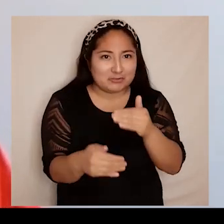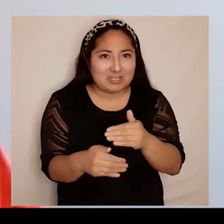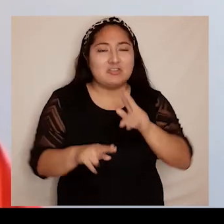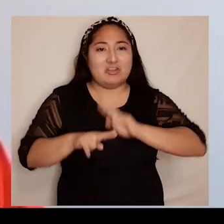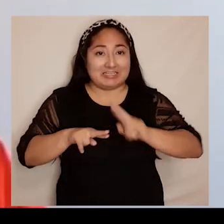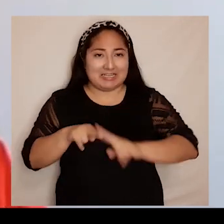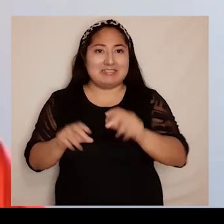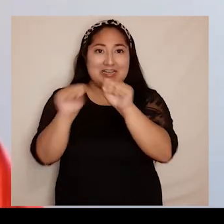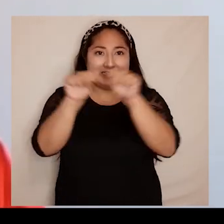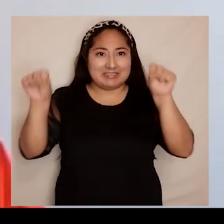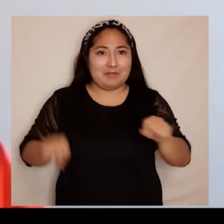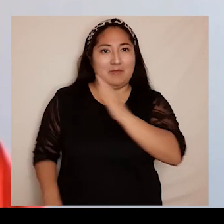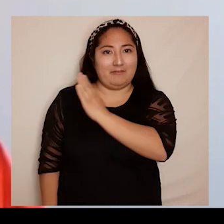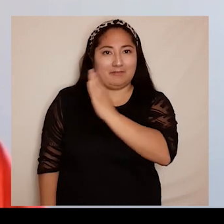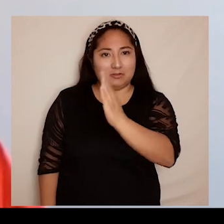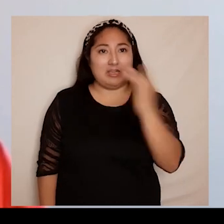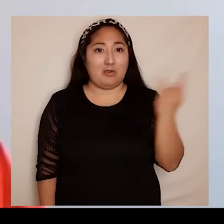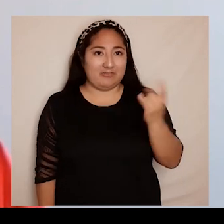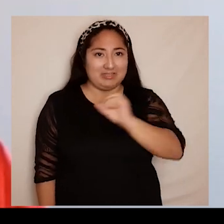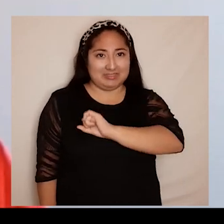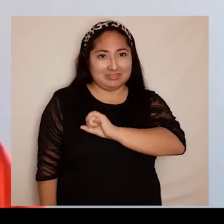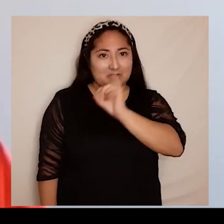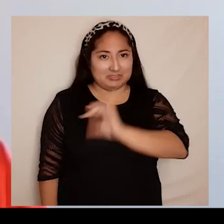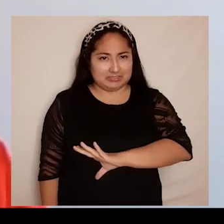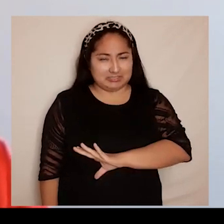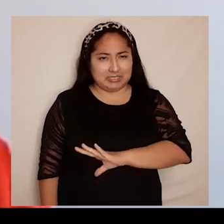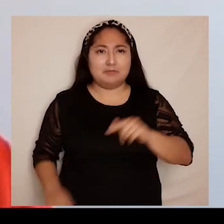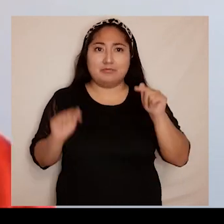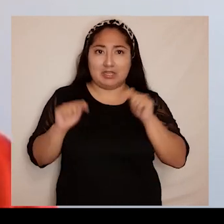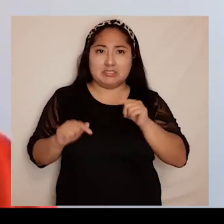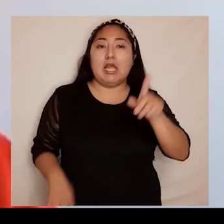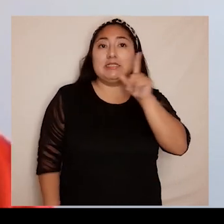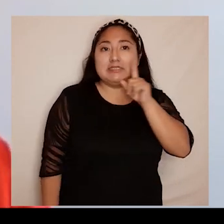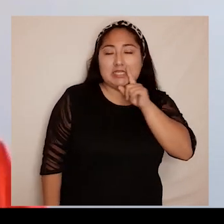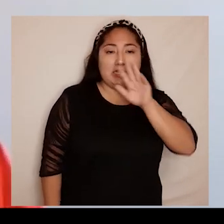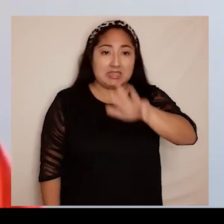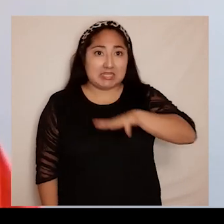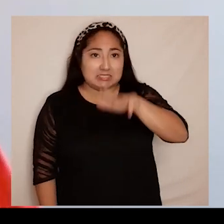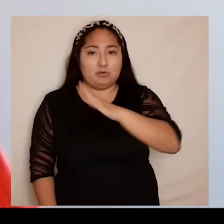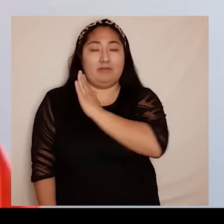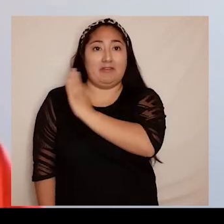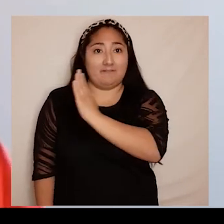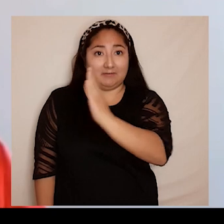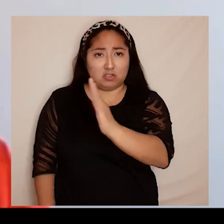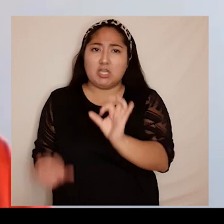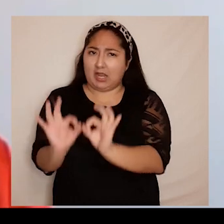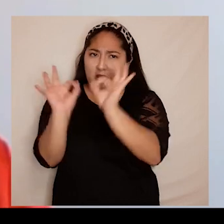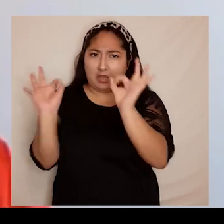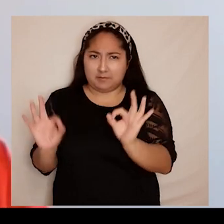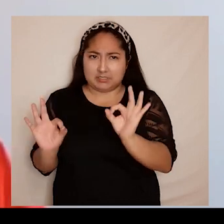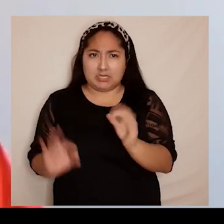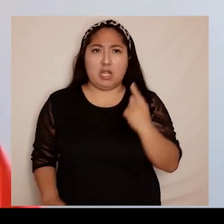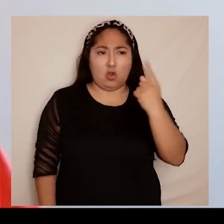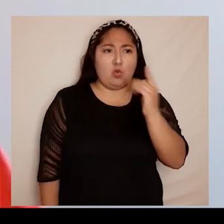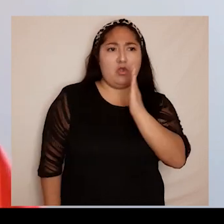sistema de bibliotecas de la Universidad de Santiago de Chile, la cual está compuesta por 19 bibliotecas especializadas, una